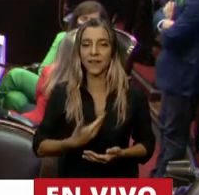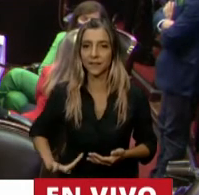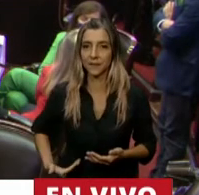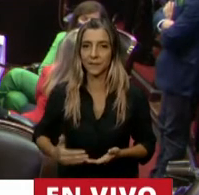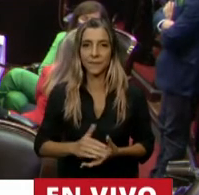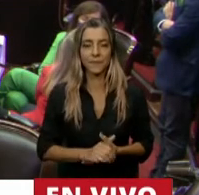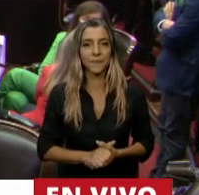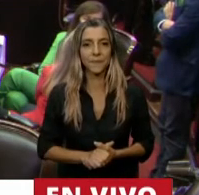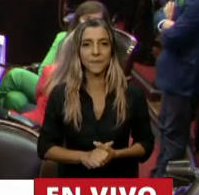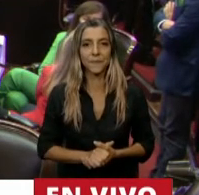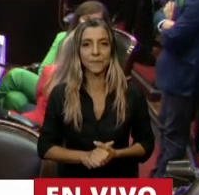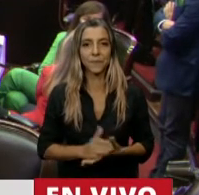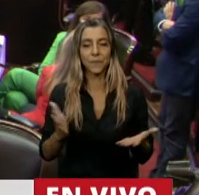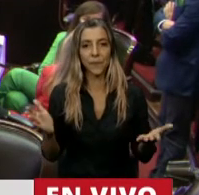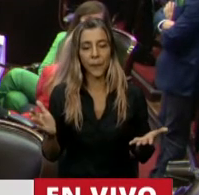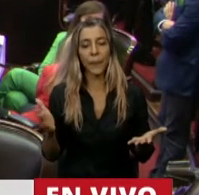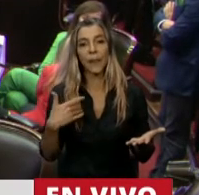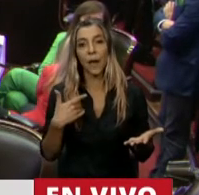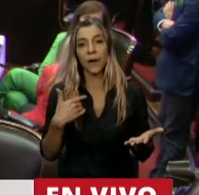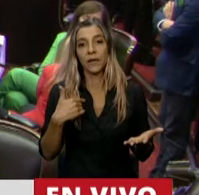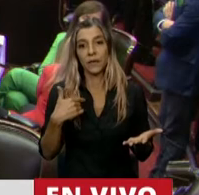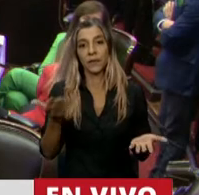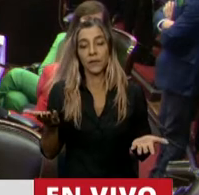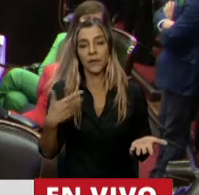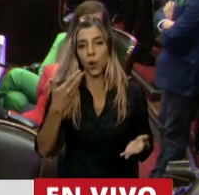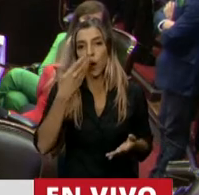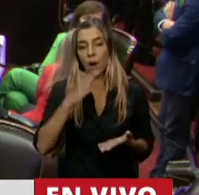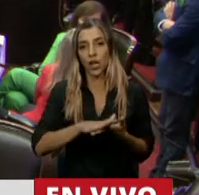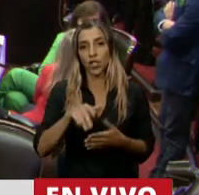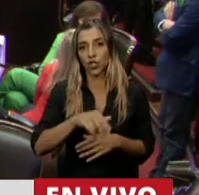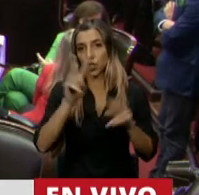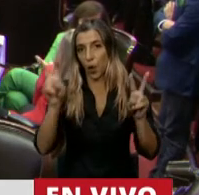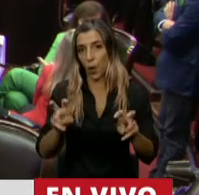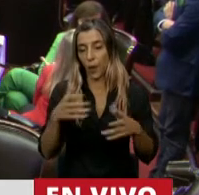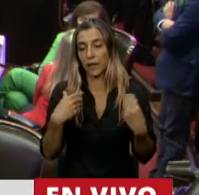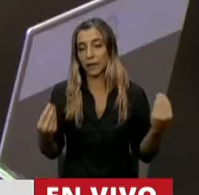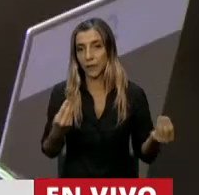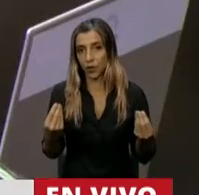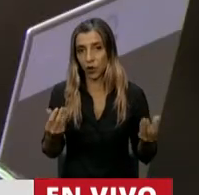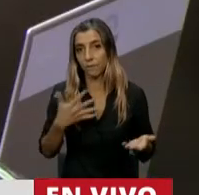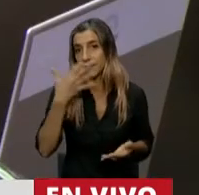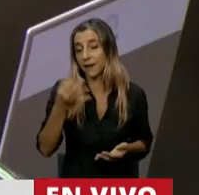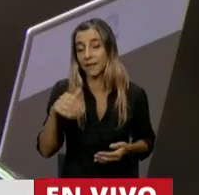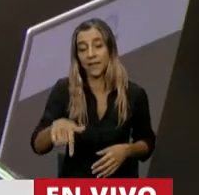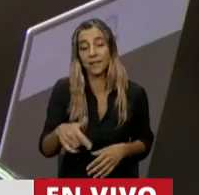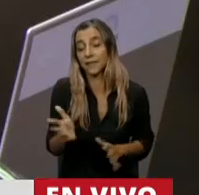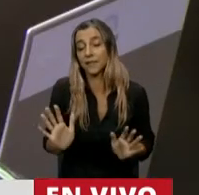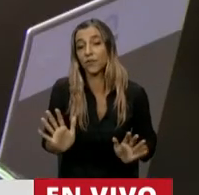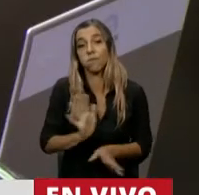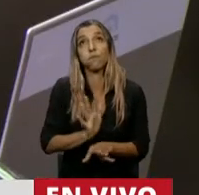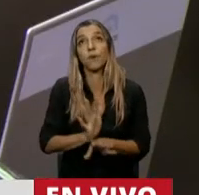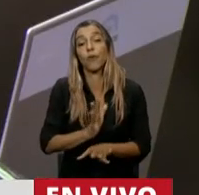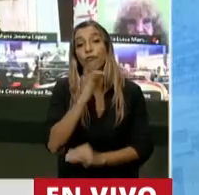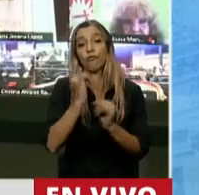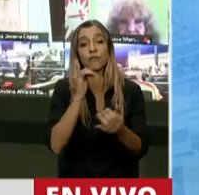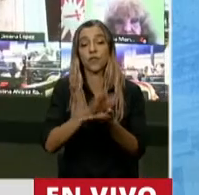A ver, ¿cómo empezar a hablar de este tema? Que es en realidad hablar, creo, de la realidad de la República Argentina,